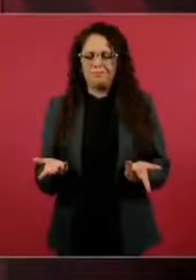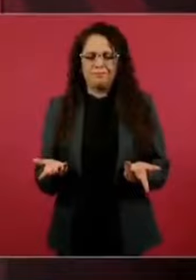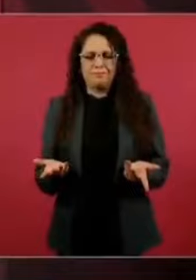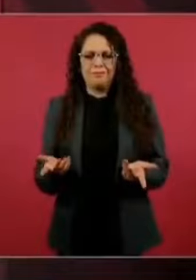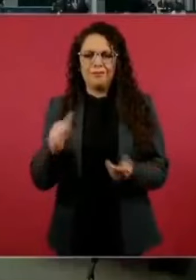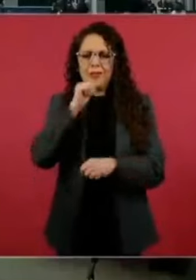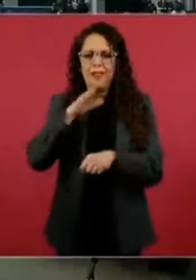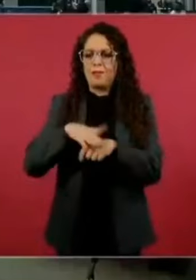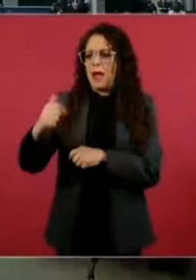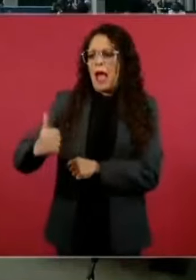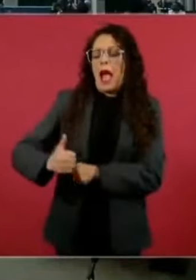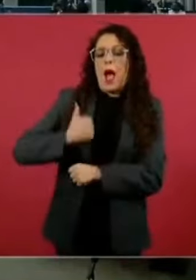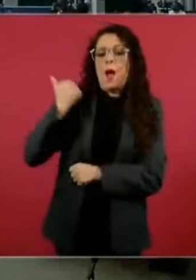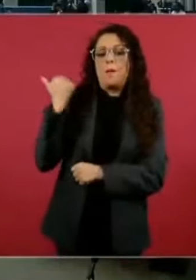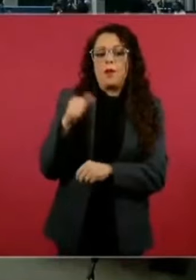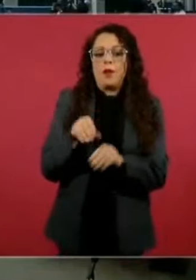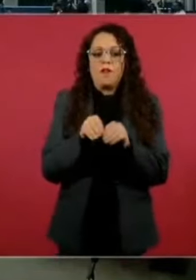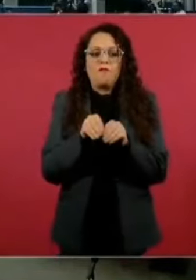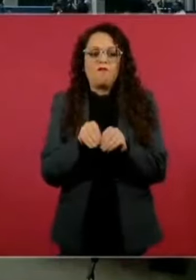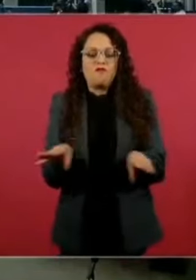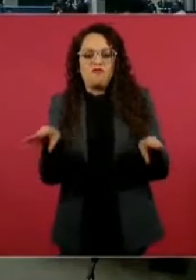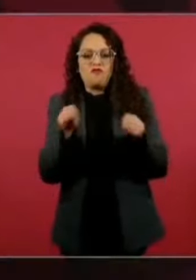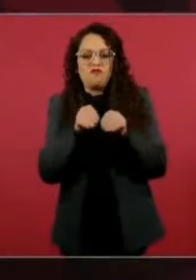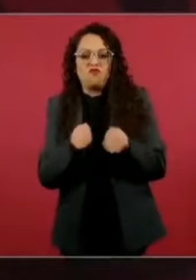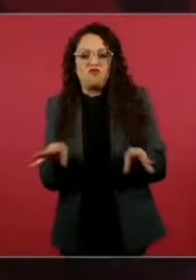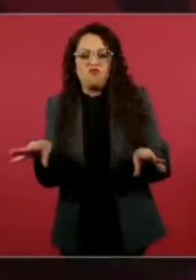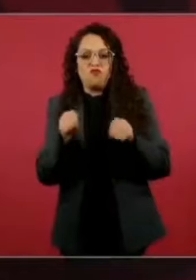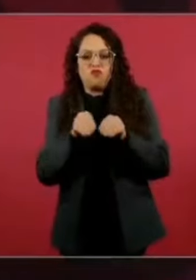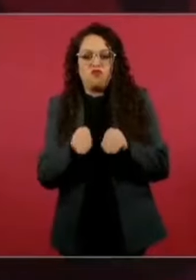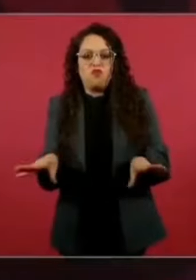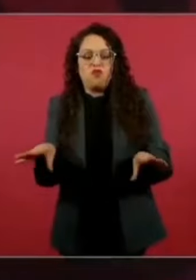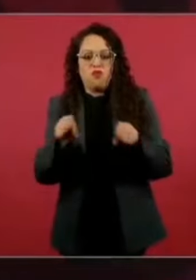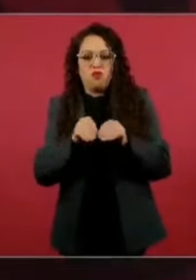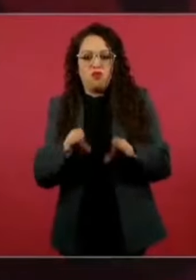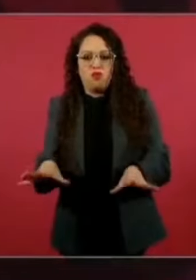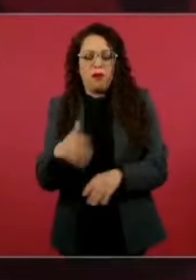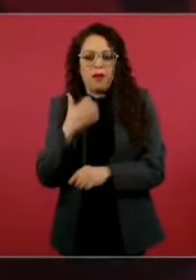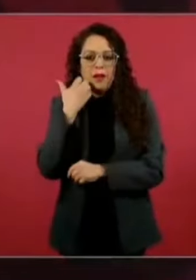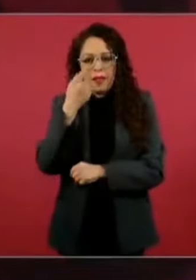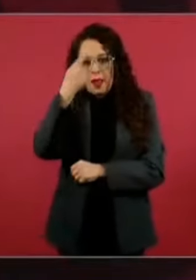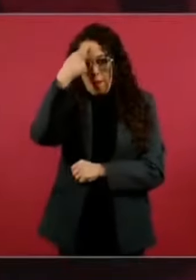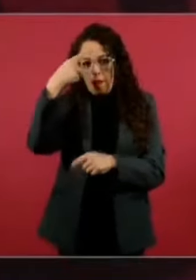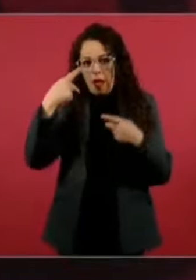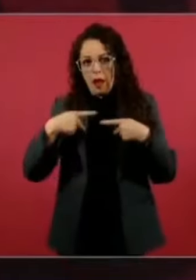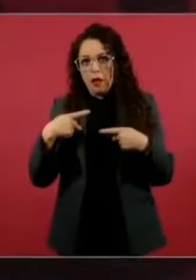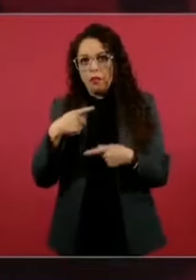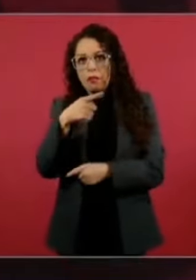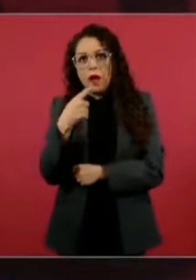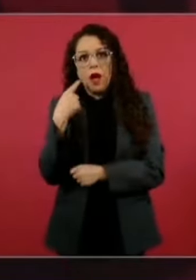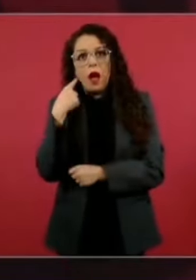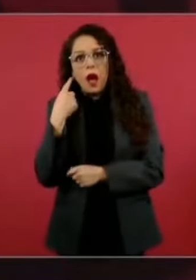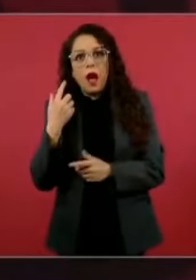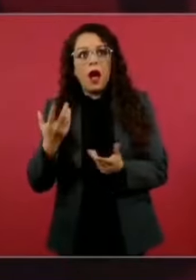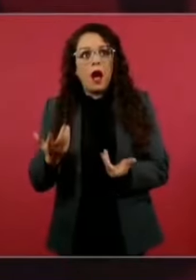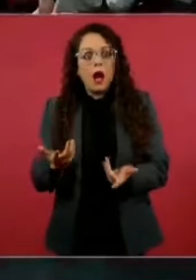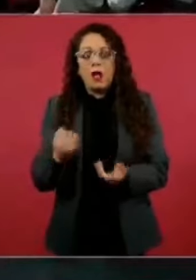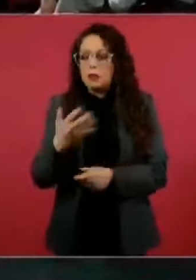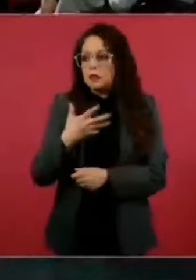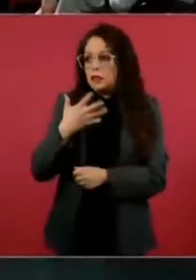porque no hubo polarización